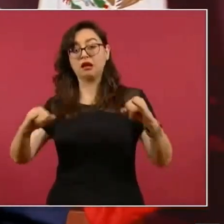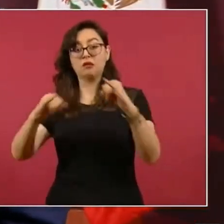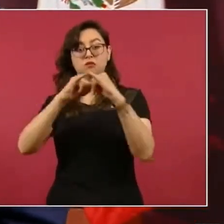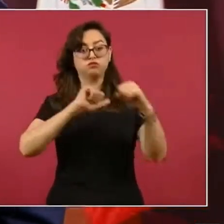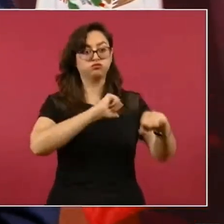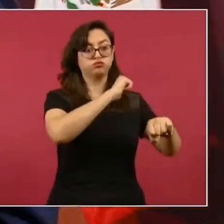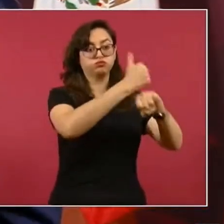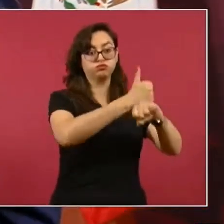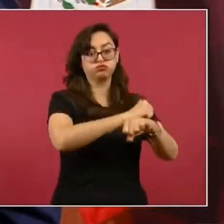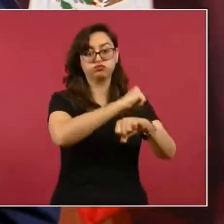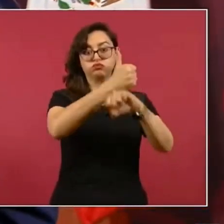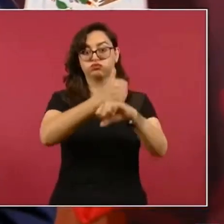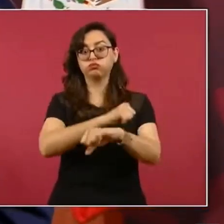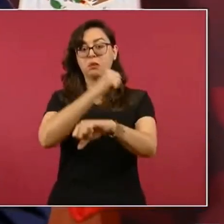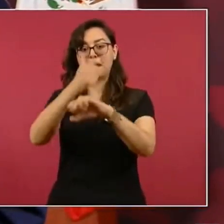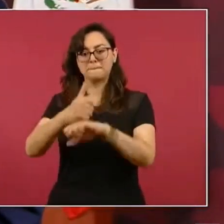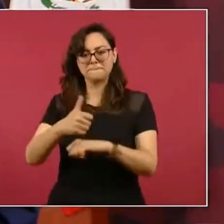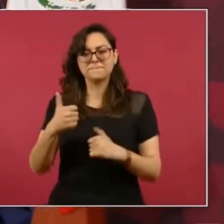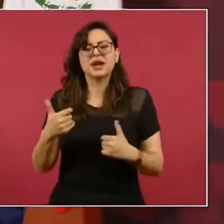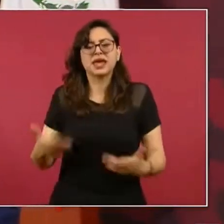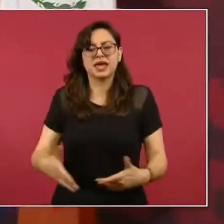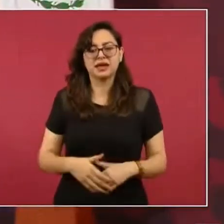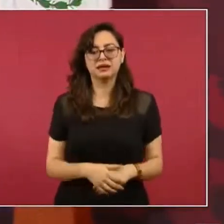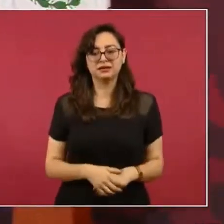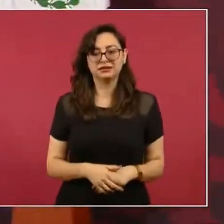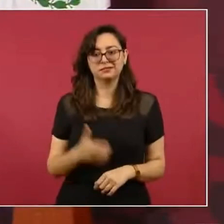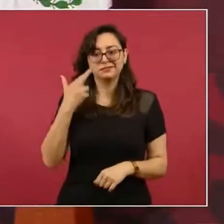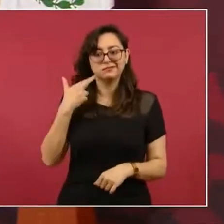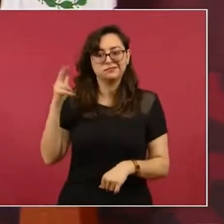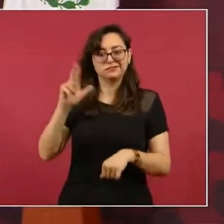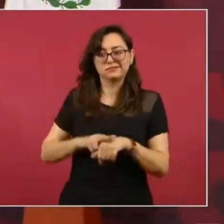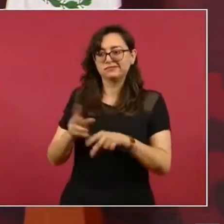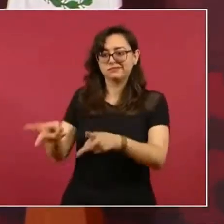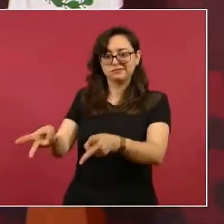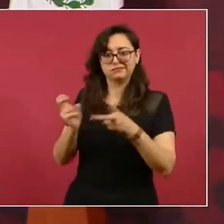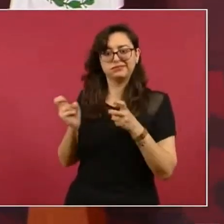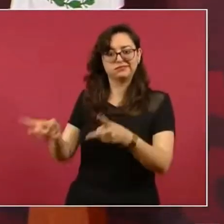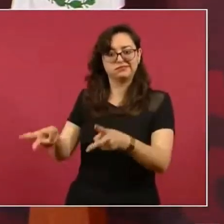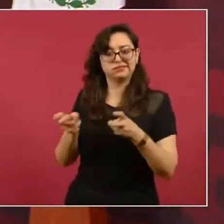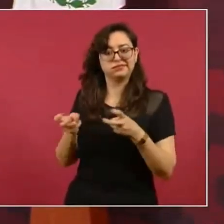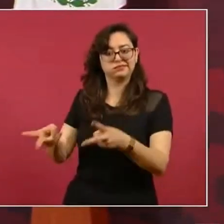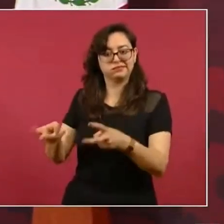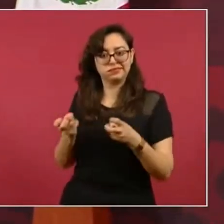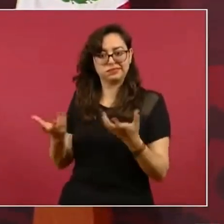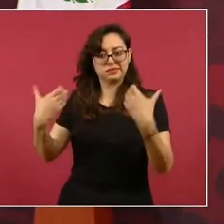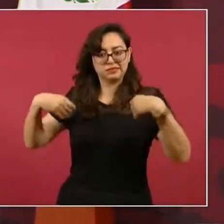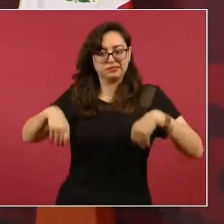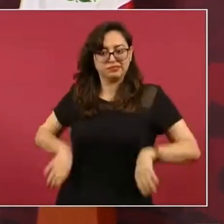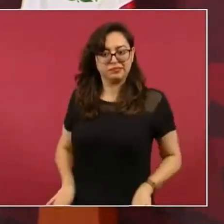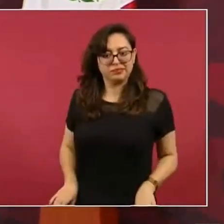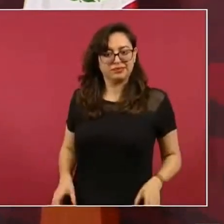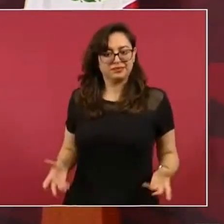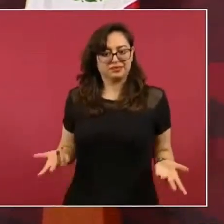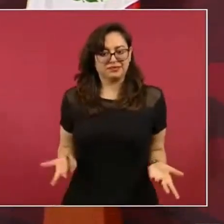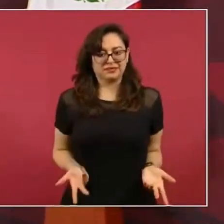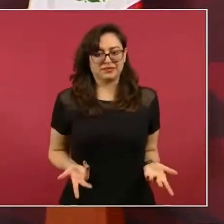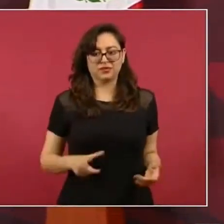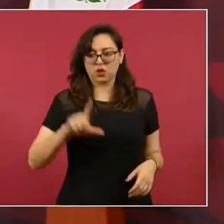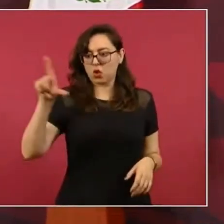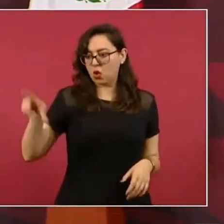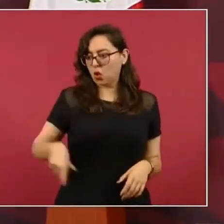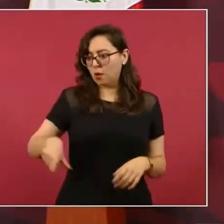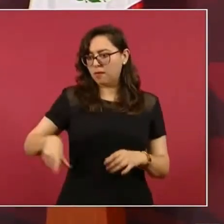Que el IFETEL. ¿Cómo va? A tenerse el IFETEL. Si se tiene la Secretaría de